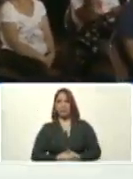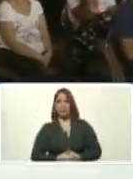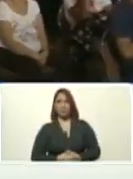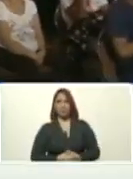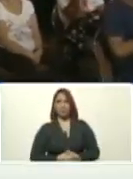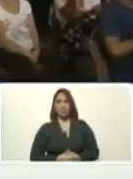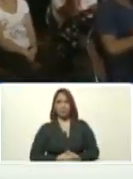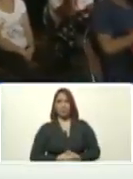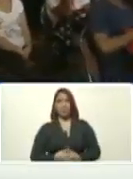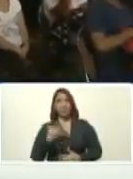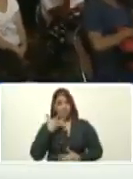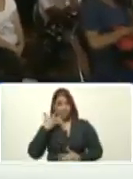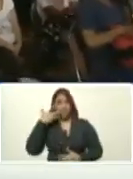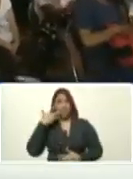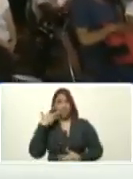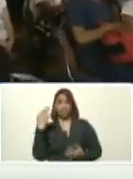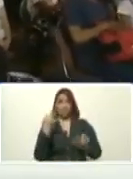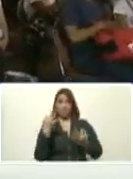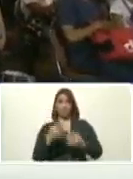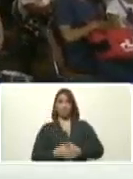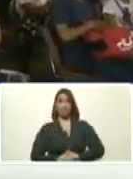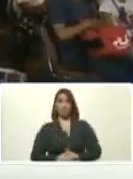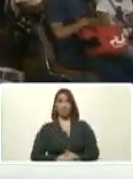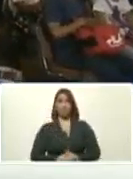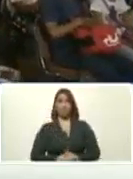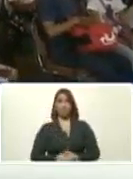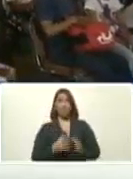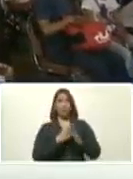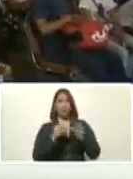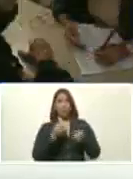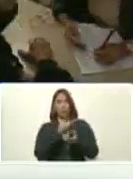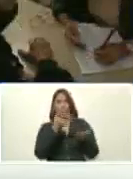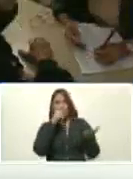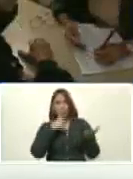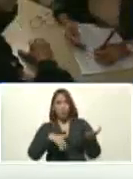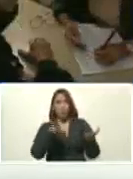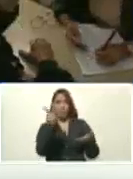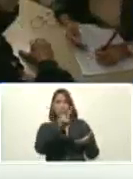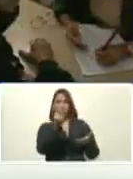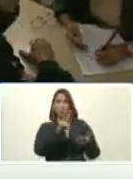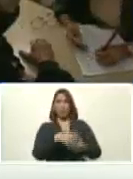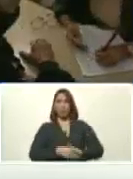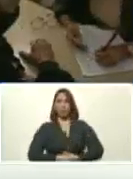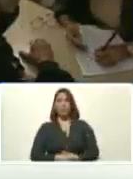Un orgullo para todos los venezolanos y las venezolanas